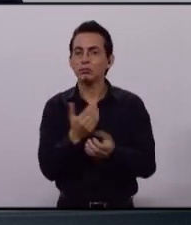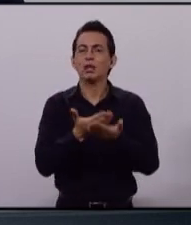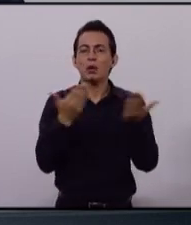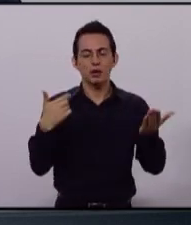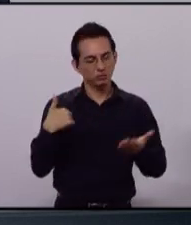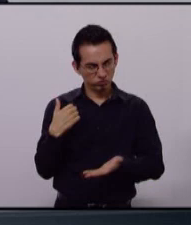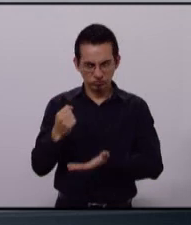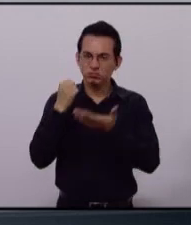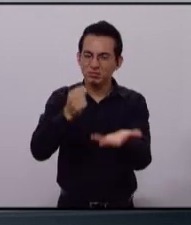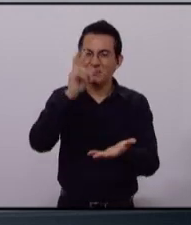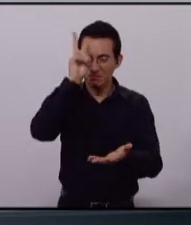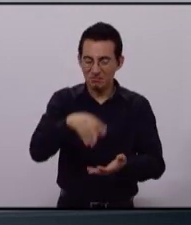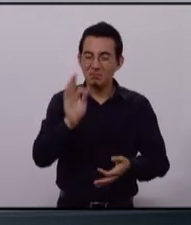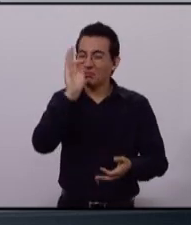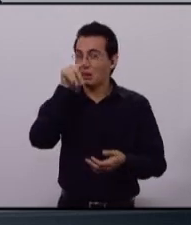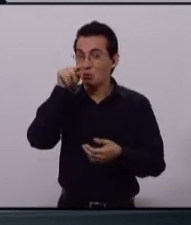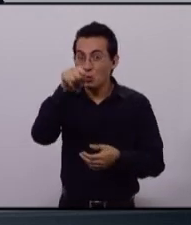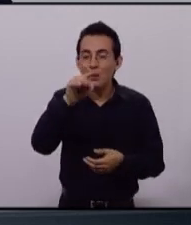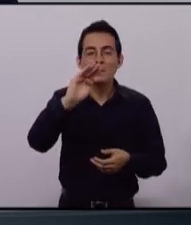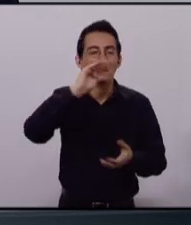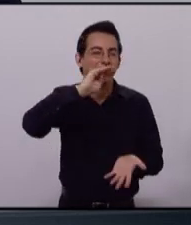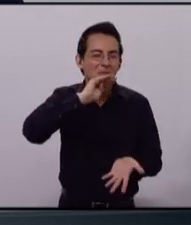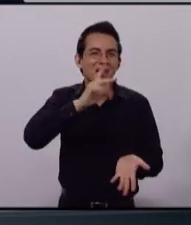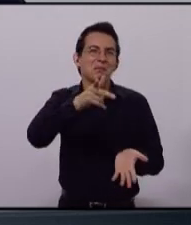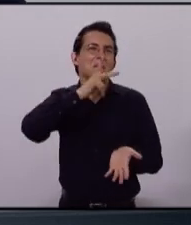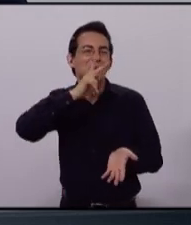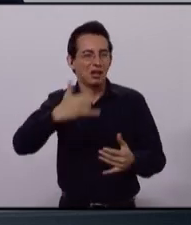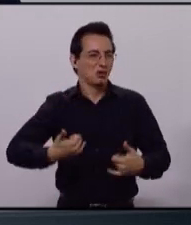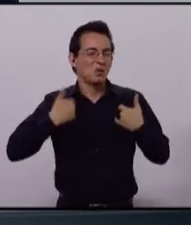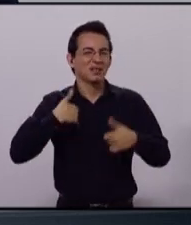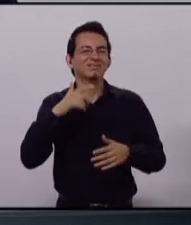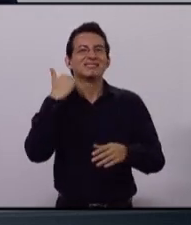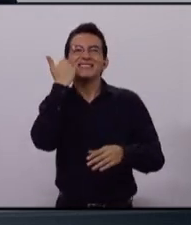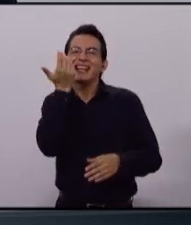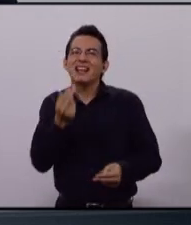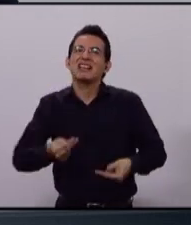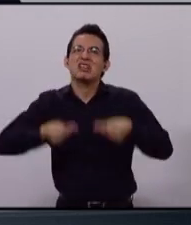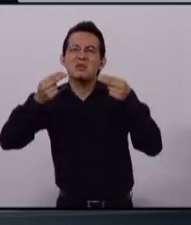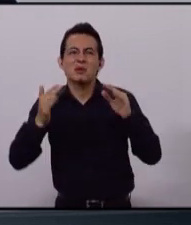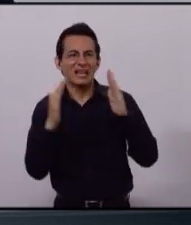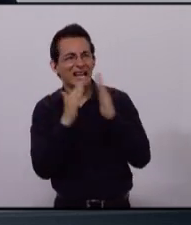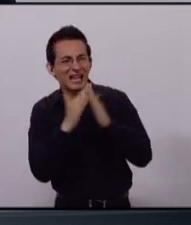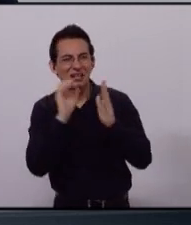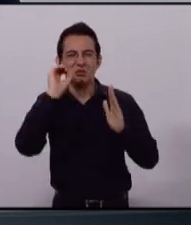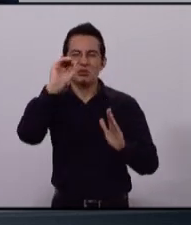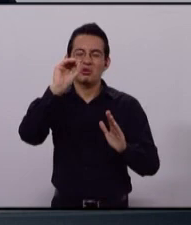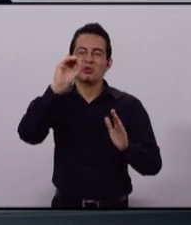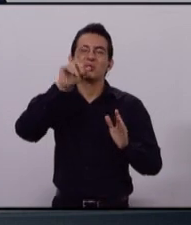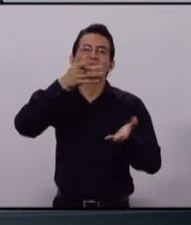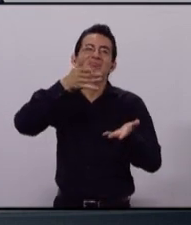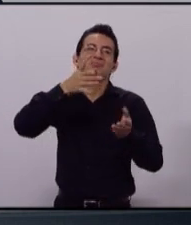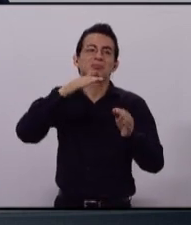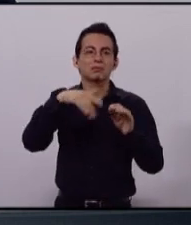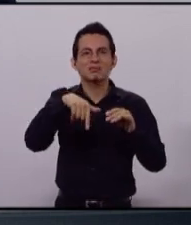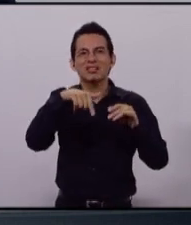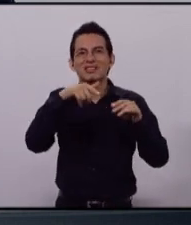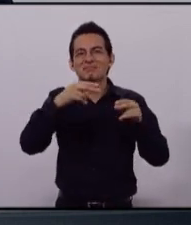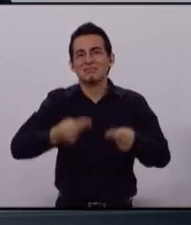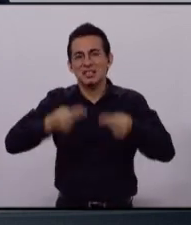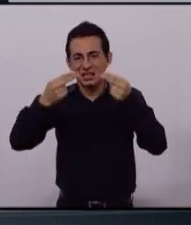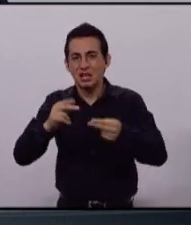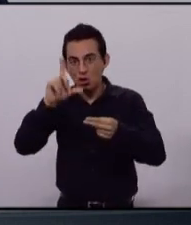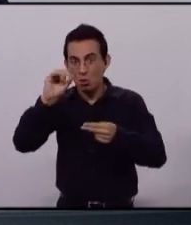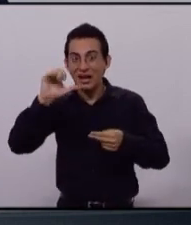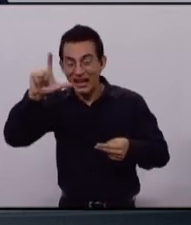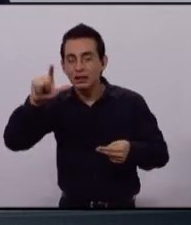palabra. Si tú, mamá, papá, joven, quieres poner un negocio en tu casa o en tu centro comercial, en tu local, vamos a